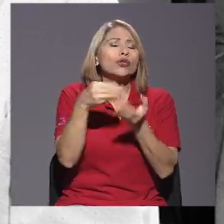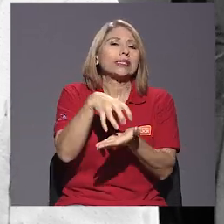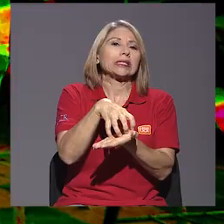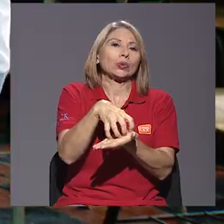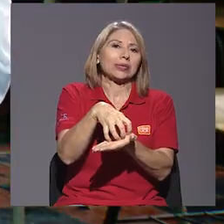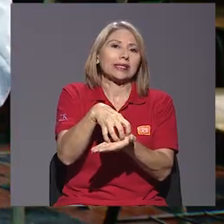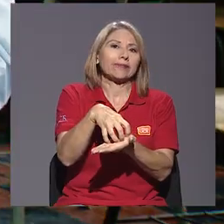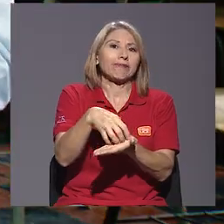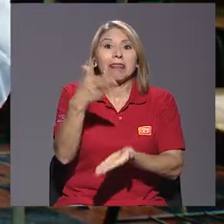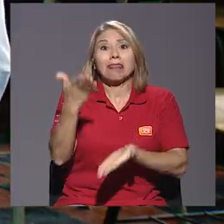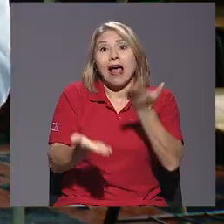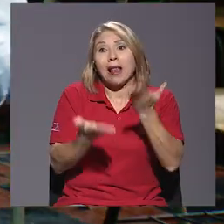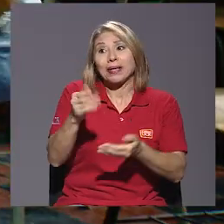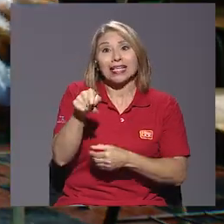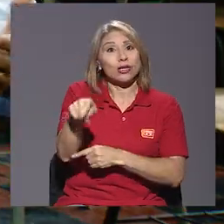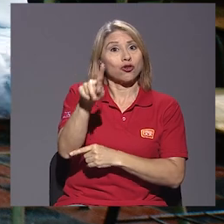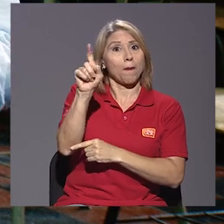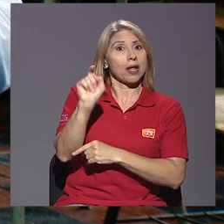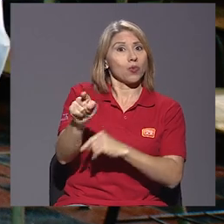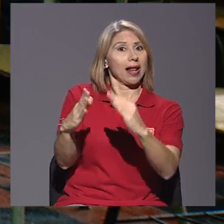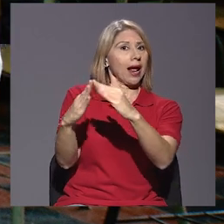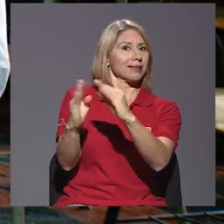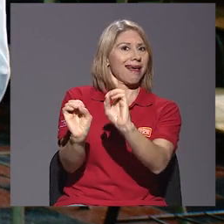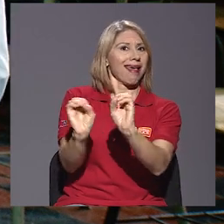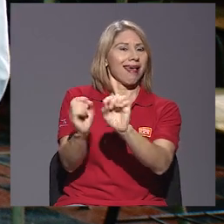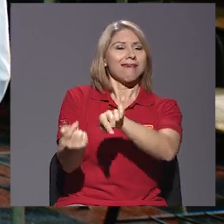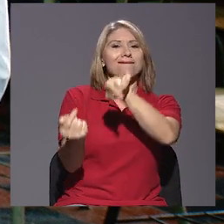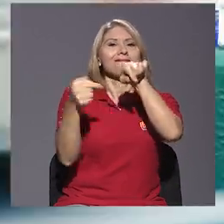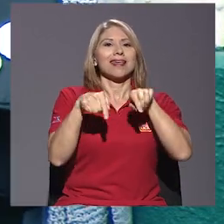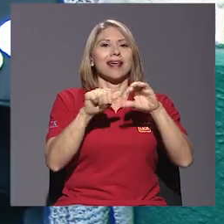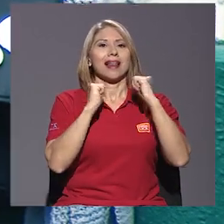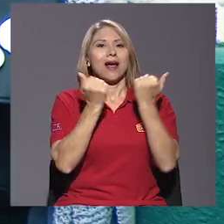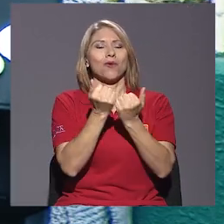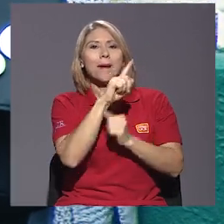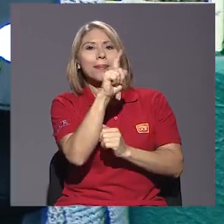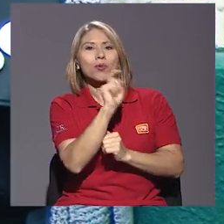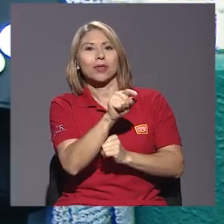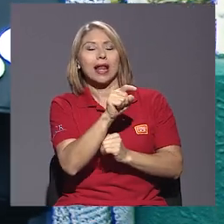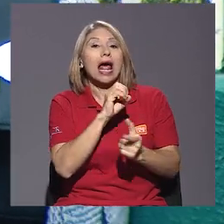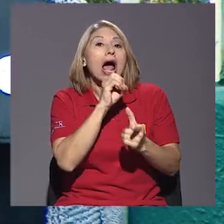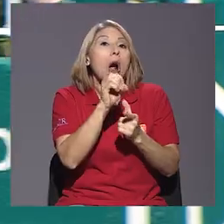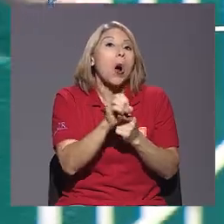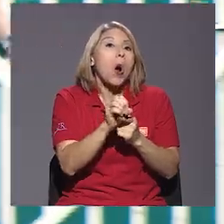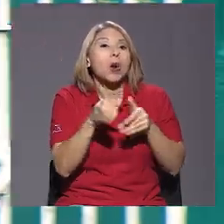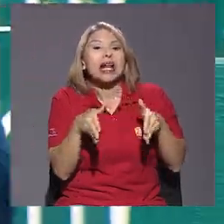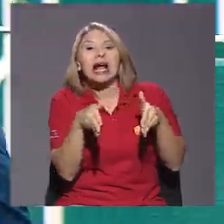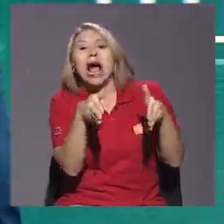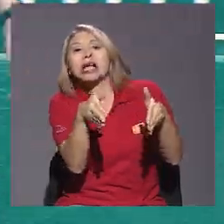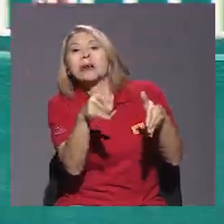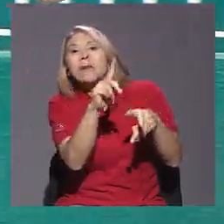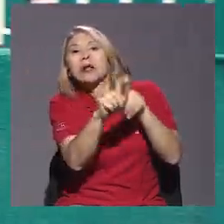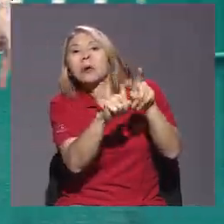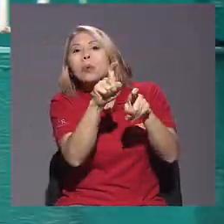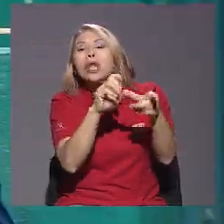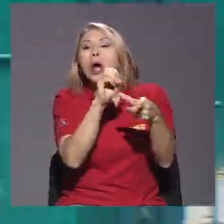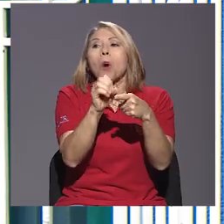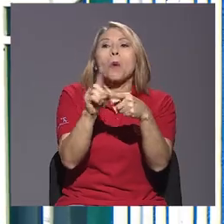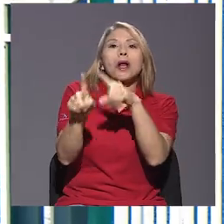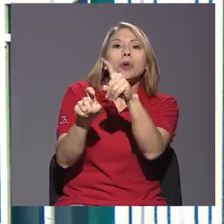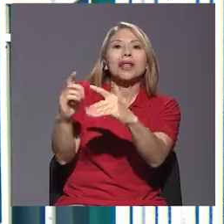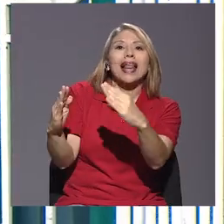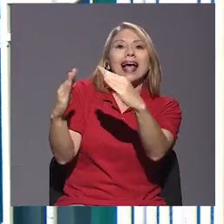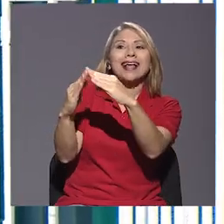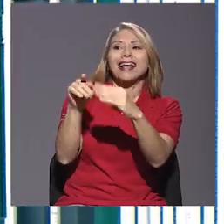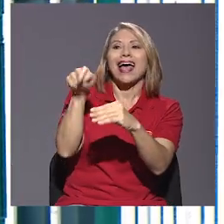dudas. Puede ser que lo que no se preguntó en la casa se pregunte en el aula, o lo que se pregunta en una esquina o en una casa